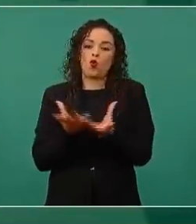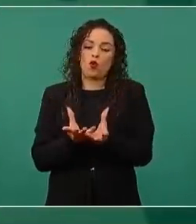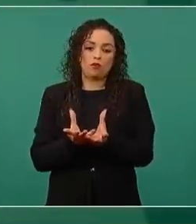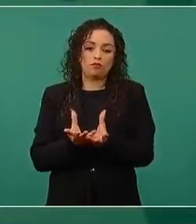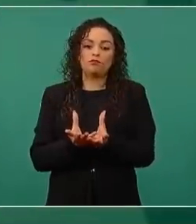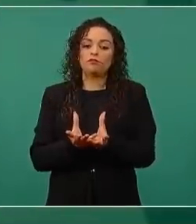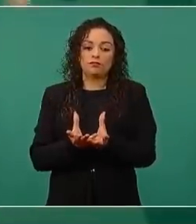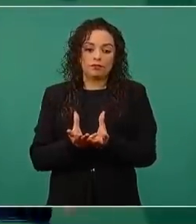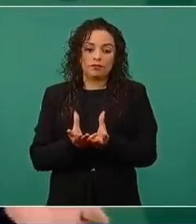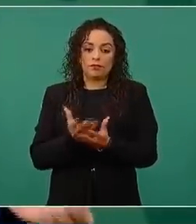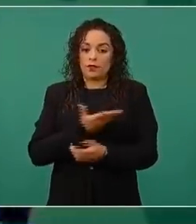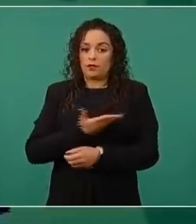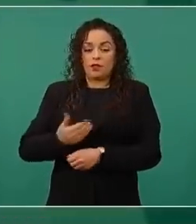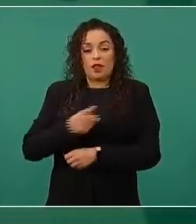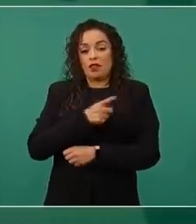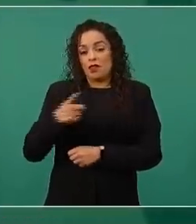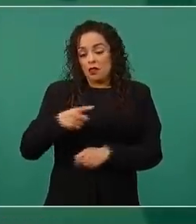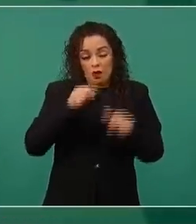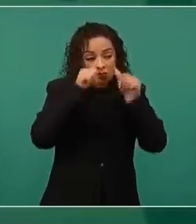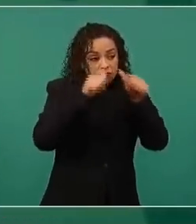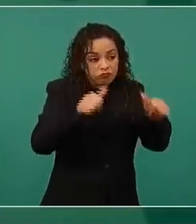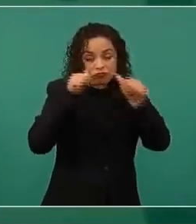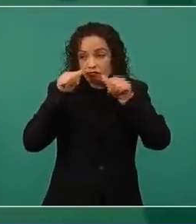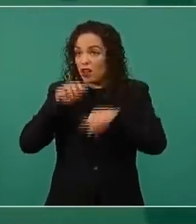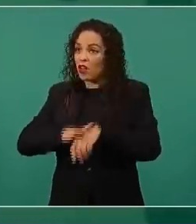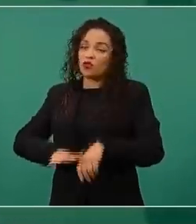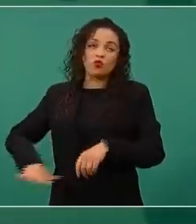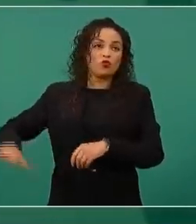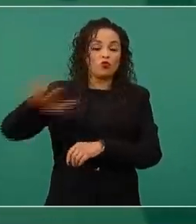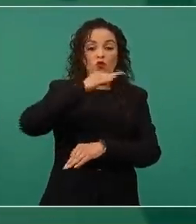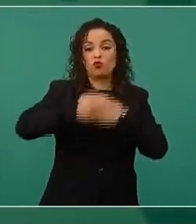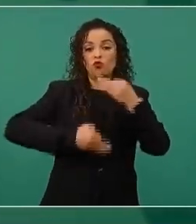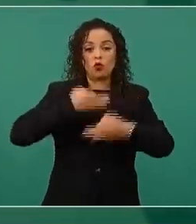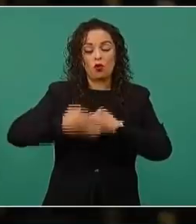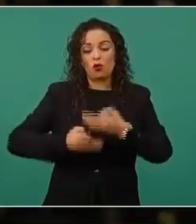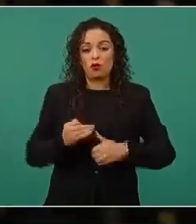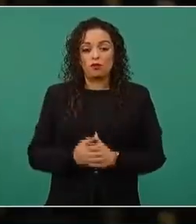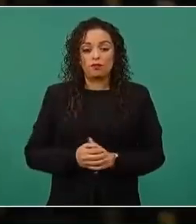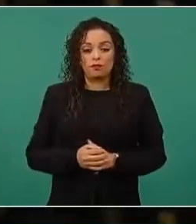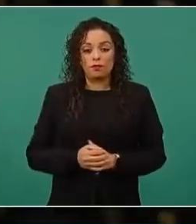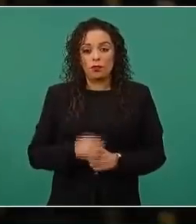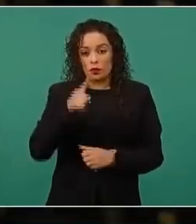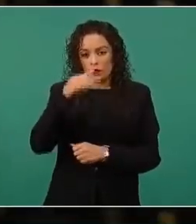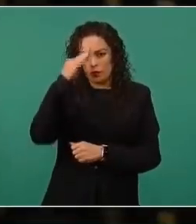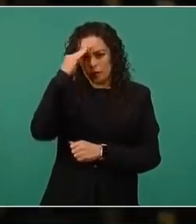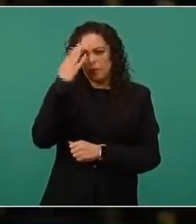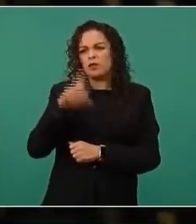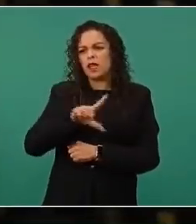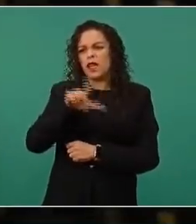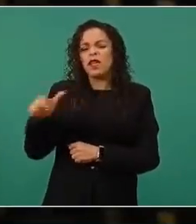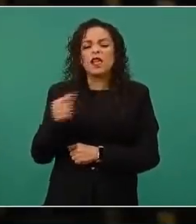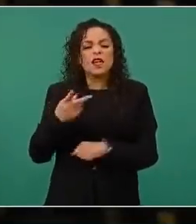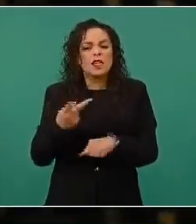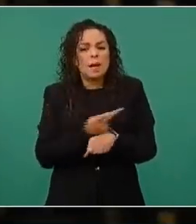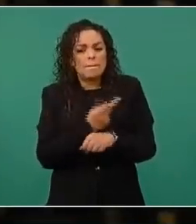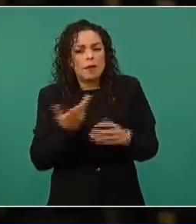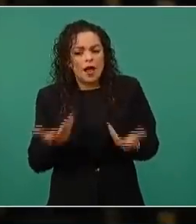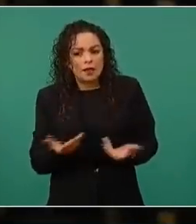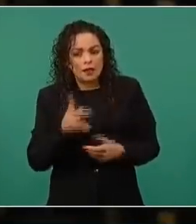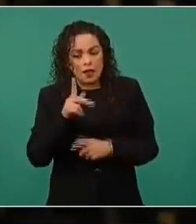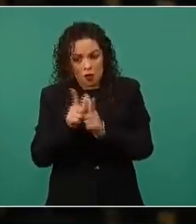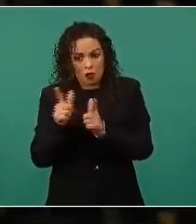Un gobernante tiene que atender a todos. ¿Qué espera usted después de esto? ¿Va a ser más flexible el PAN, más